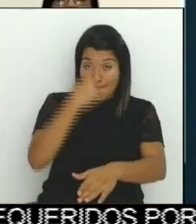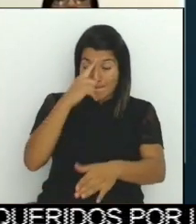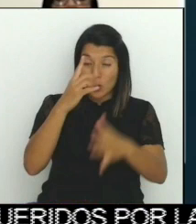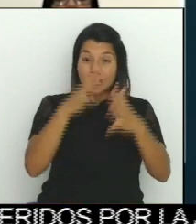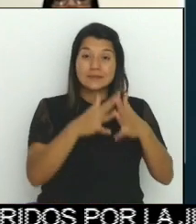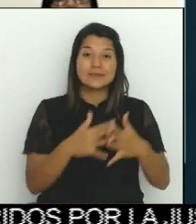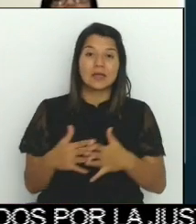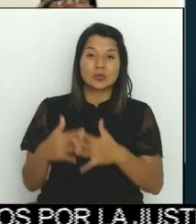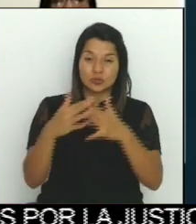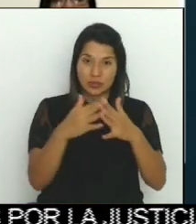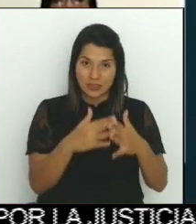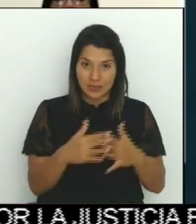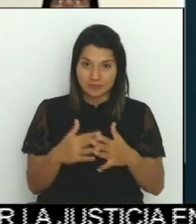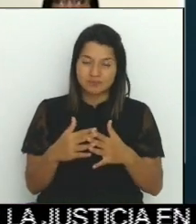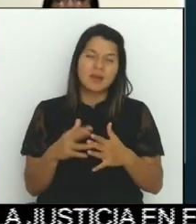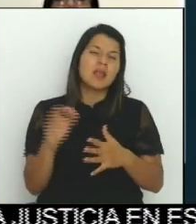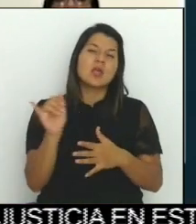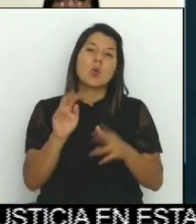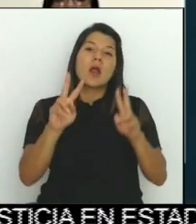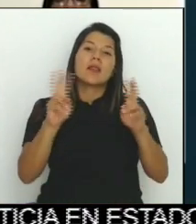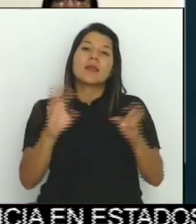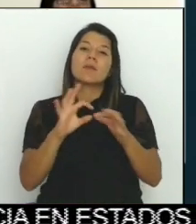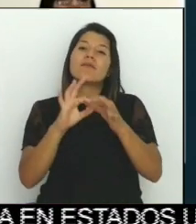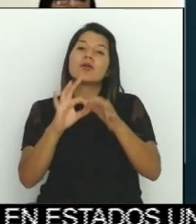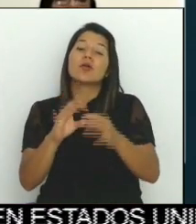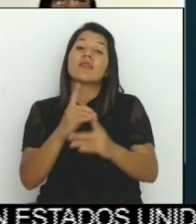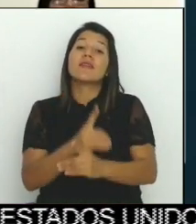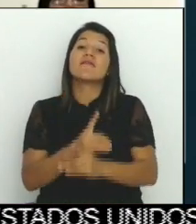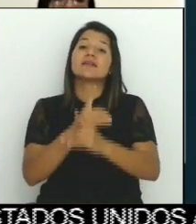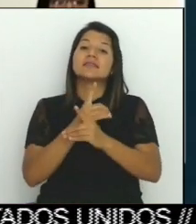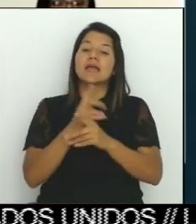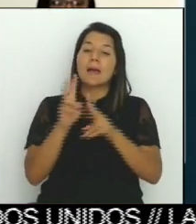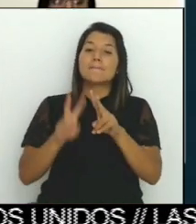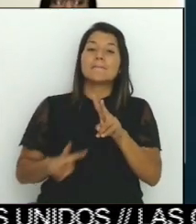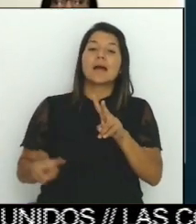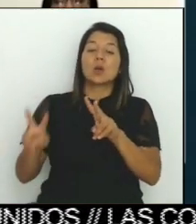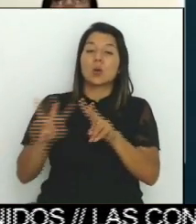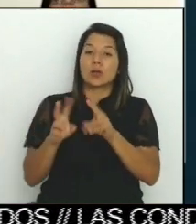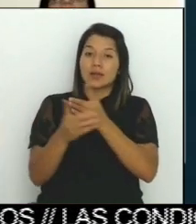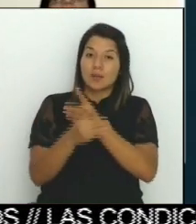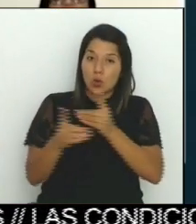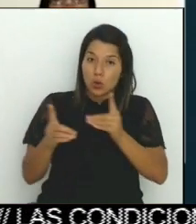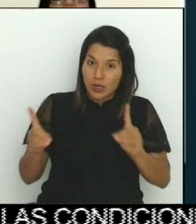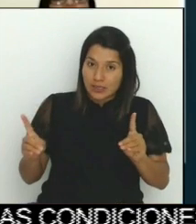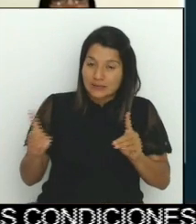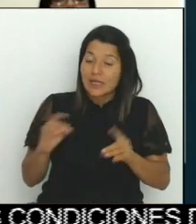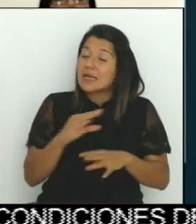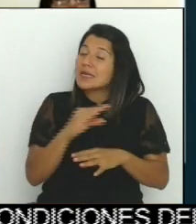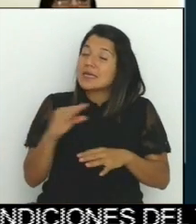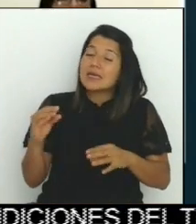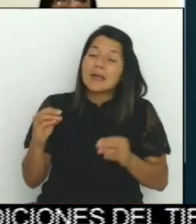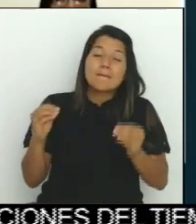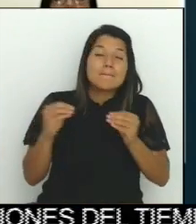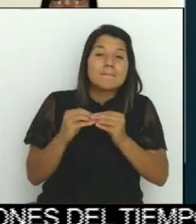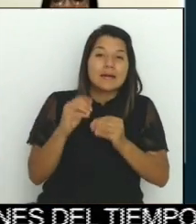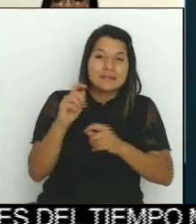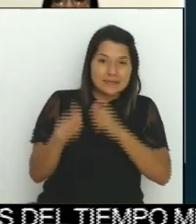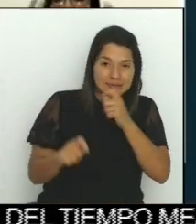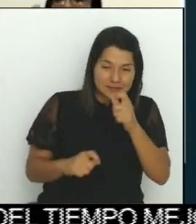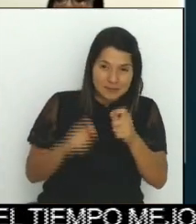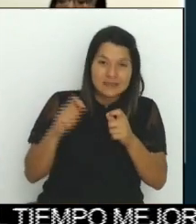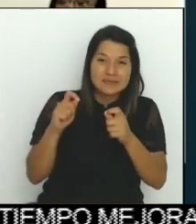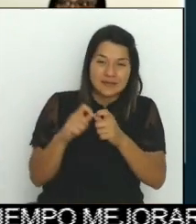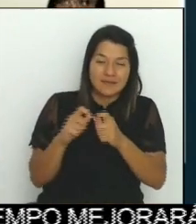temas de defensa de los valores democráticos y más específicos y concretos también como migración